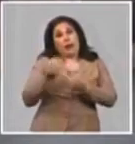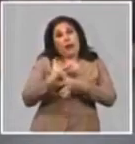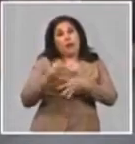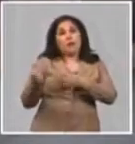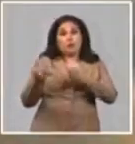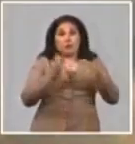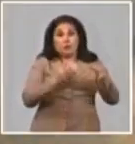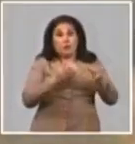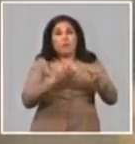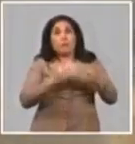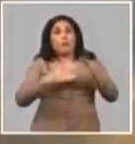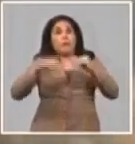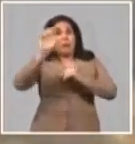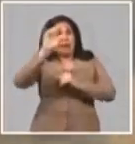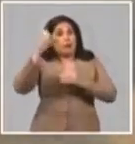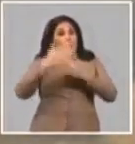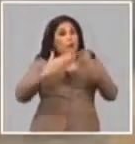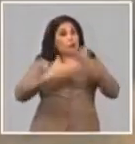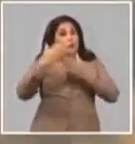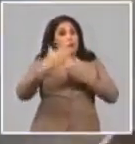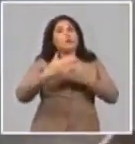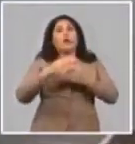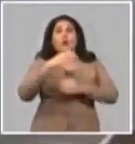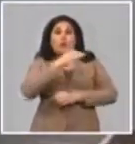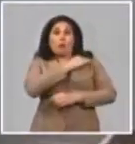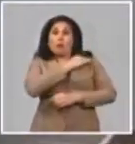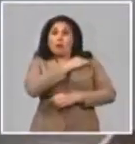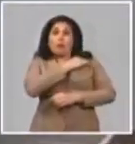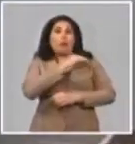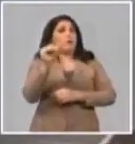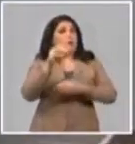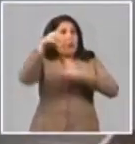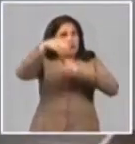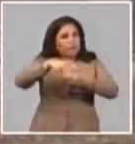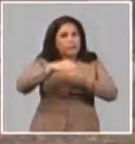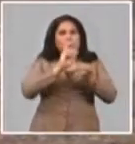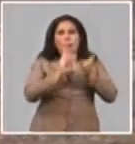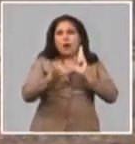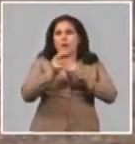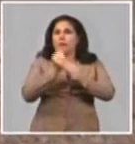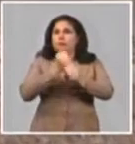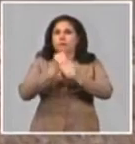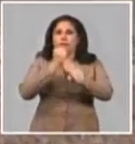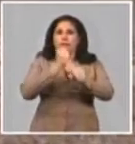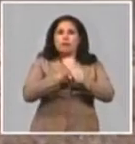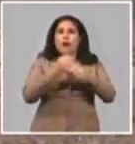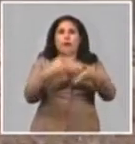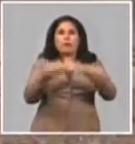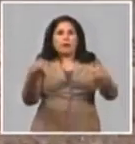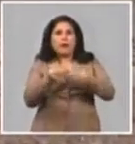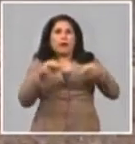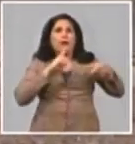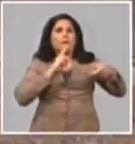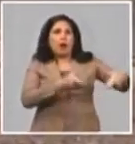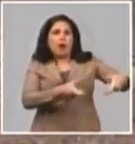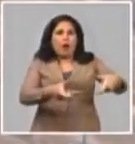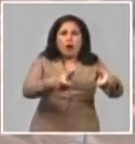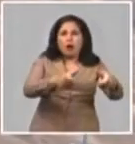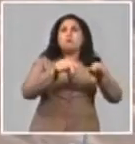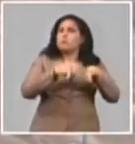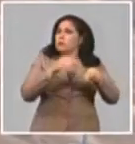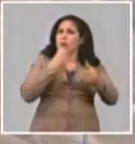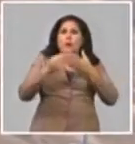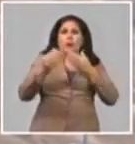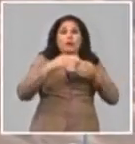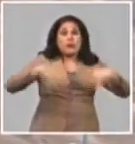del micrón nuestro de la Unión de Construcciones Militares ejecutando obras y vamos a continuar ejecutando obras aún en la